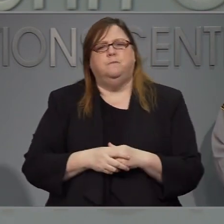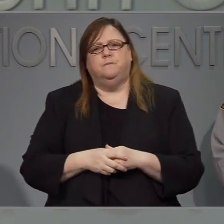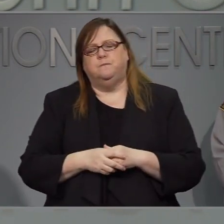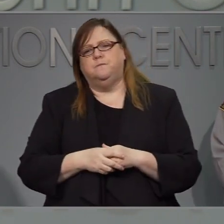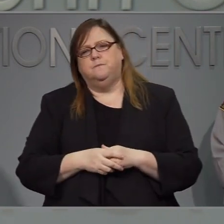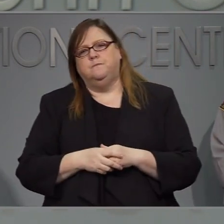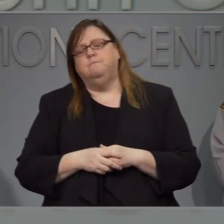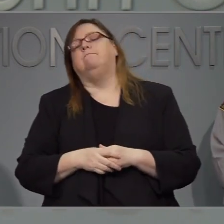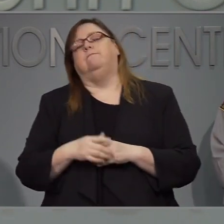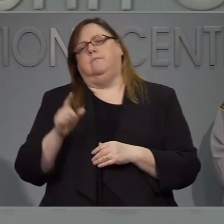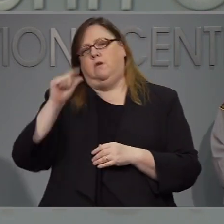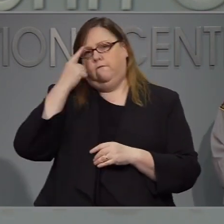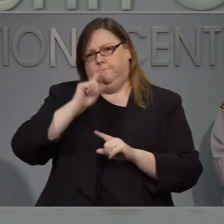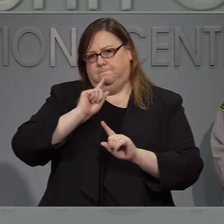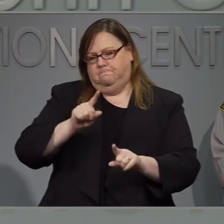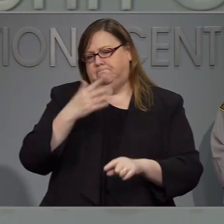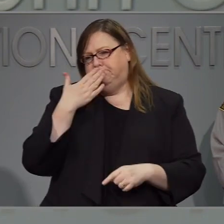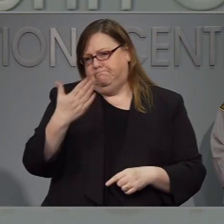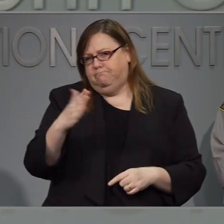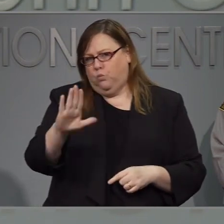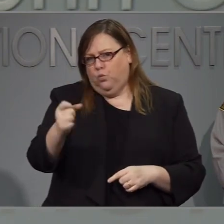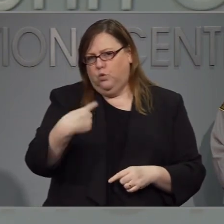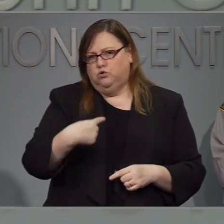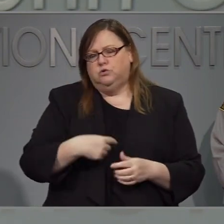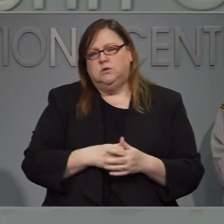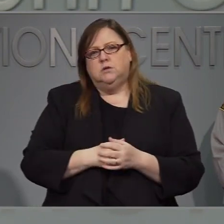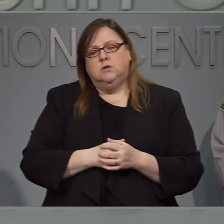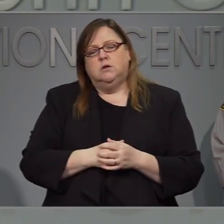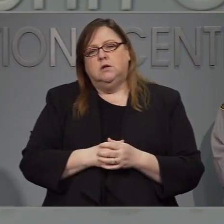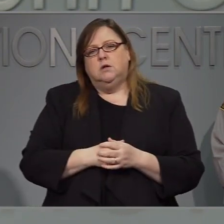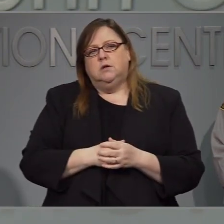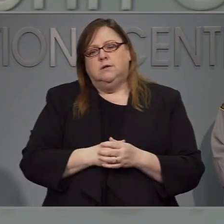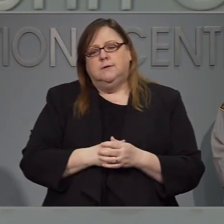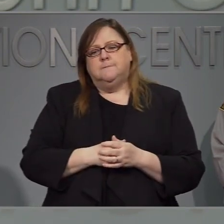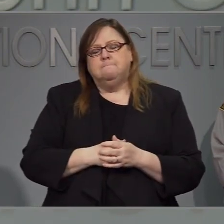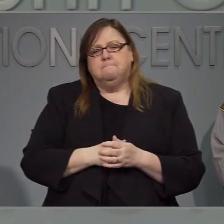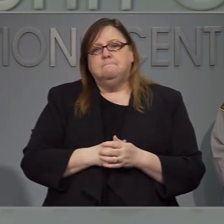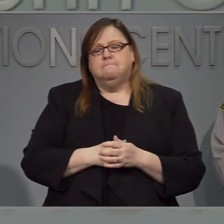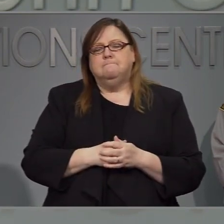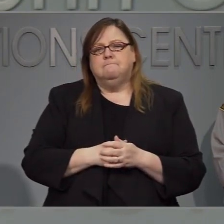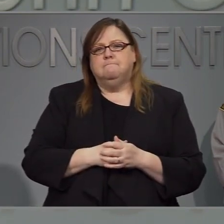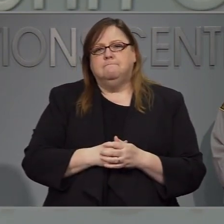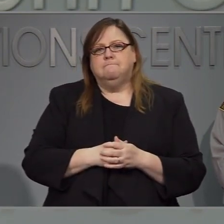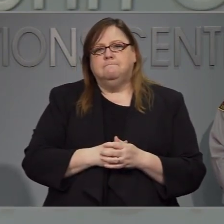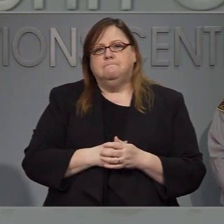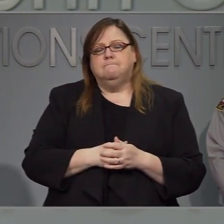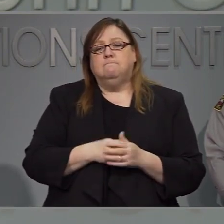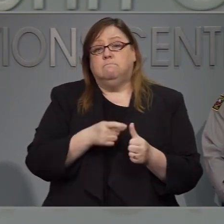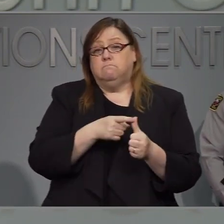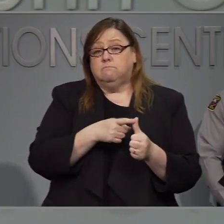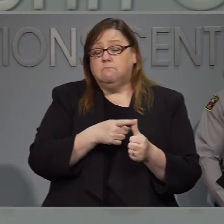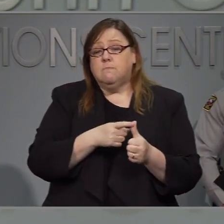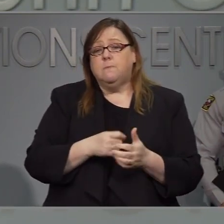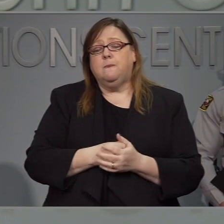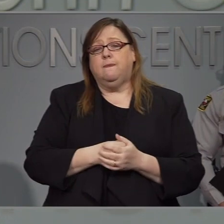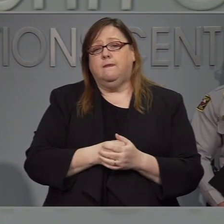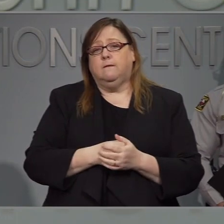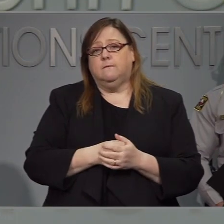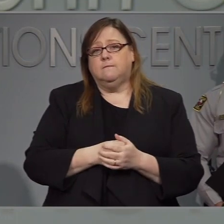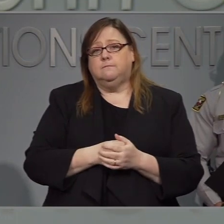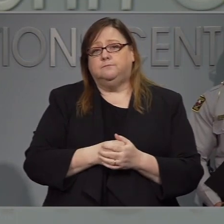Respuesta gracias por esta pregunta. Nosotros vamos a hacer si orarnos de que.